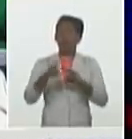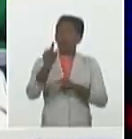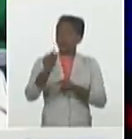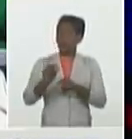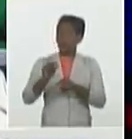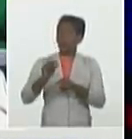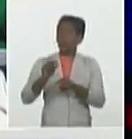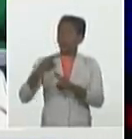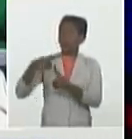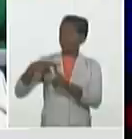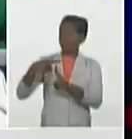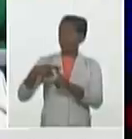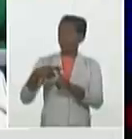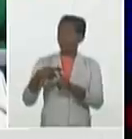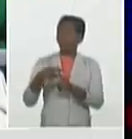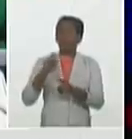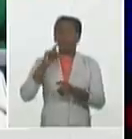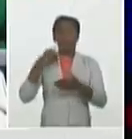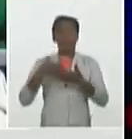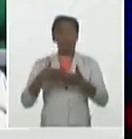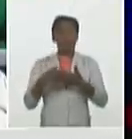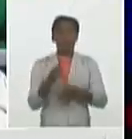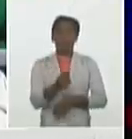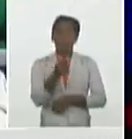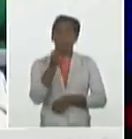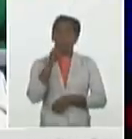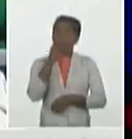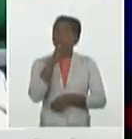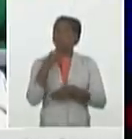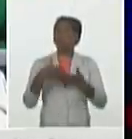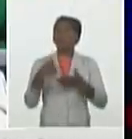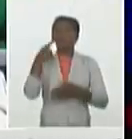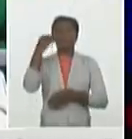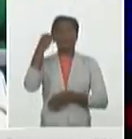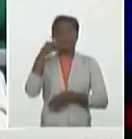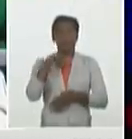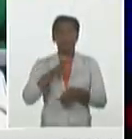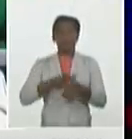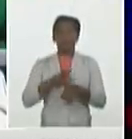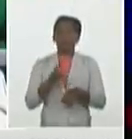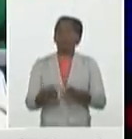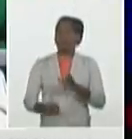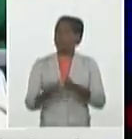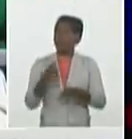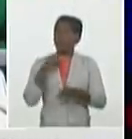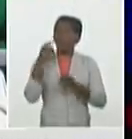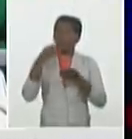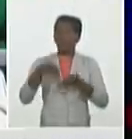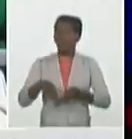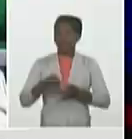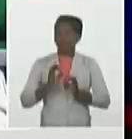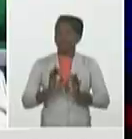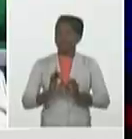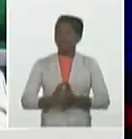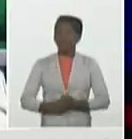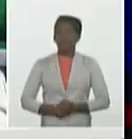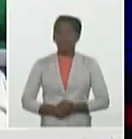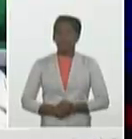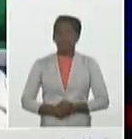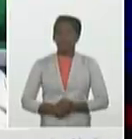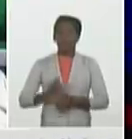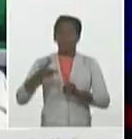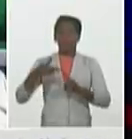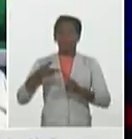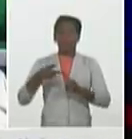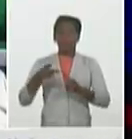Fallece un paciente de 67 años de edad del municipio de 10 de octubre, hipertensión arterial y diabetes